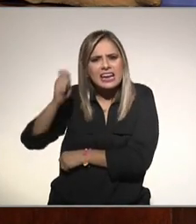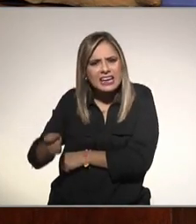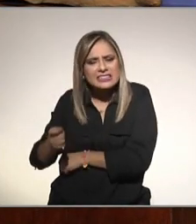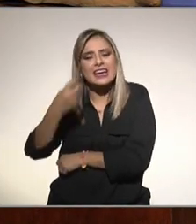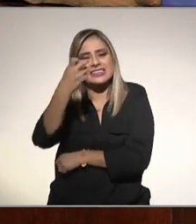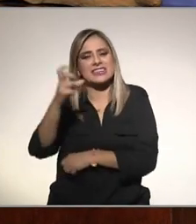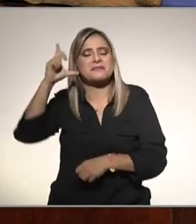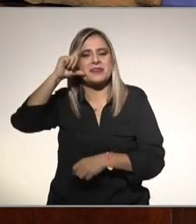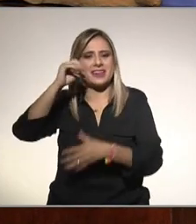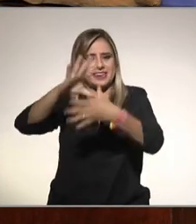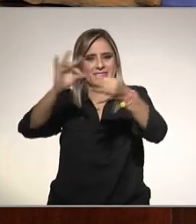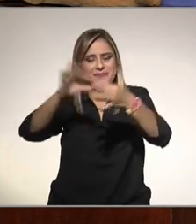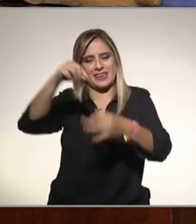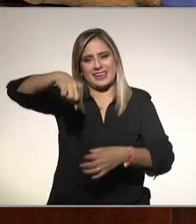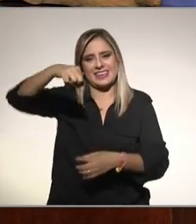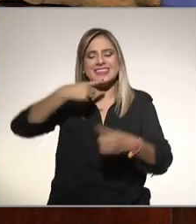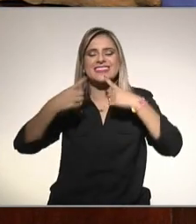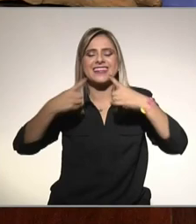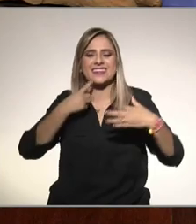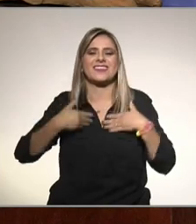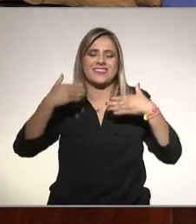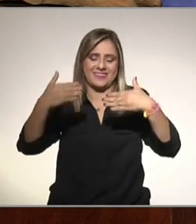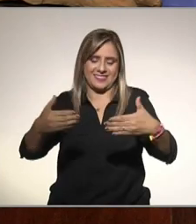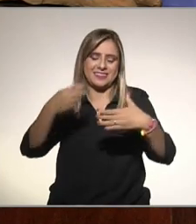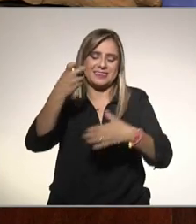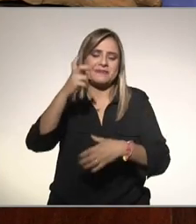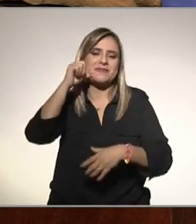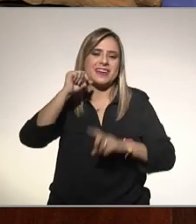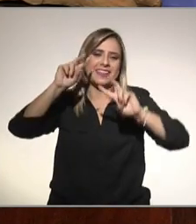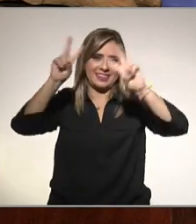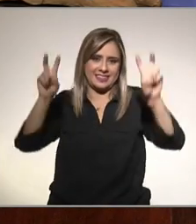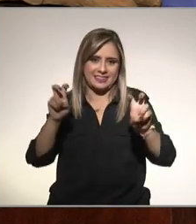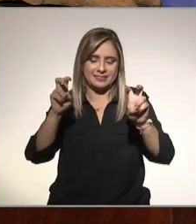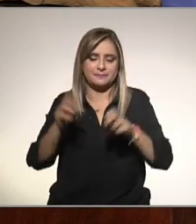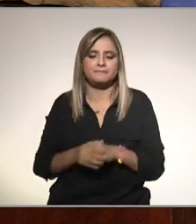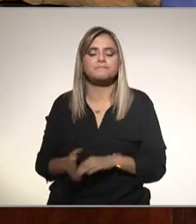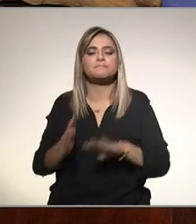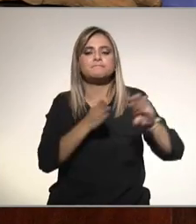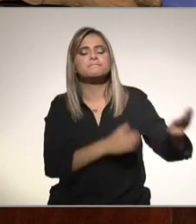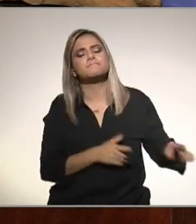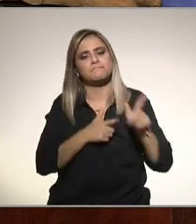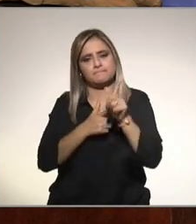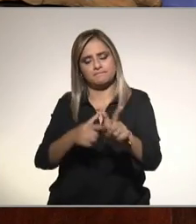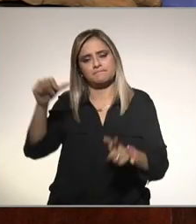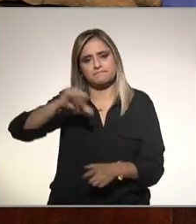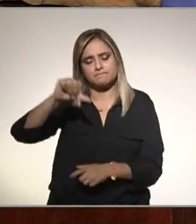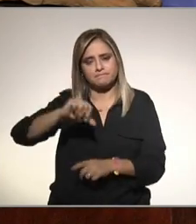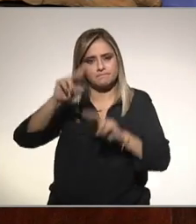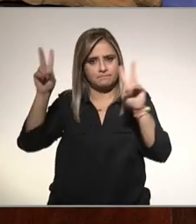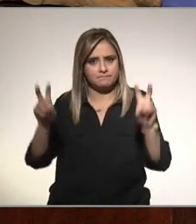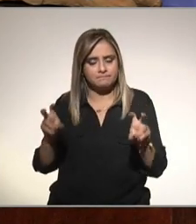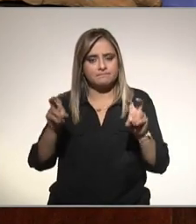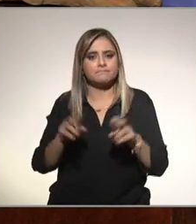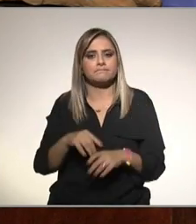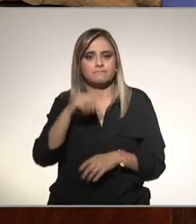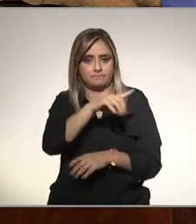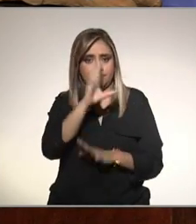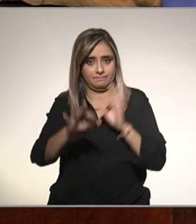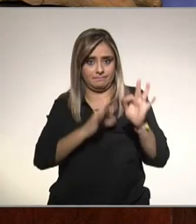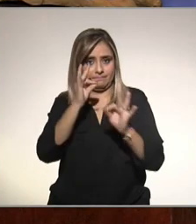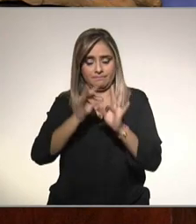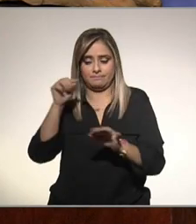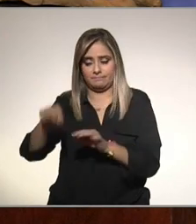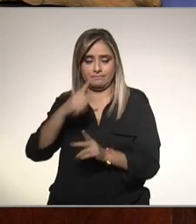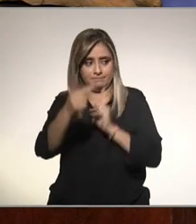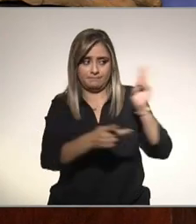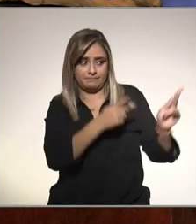no se pierda mañana diálogos en confianza porque de eso se tratará el programa y bueno para continuar nuestro tema del día de hoy Pepe estás listo para las preguntas de